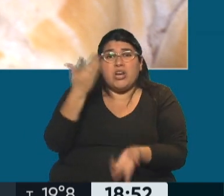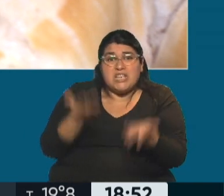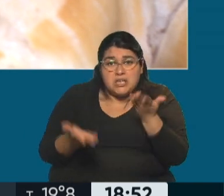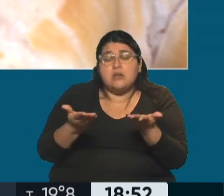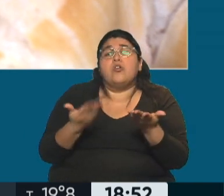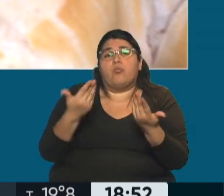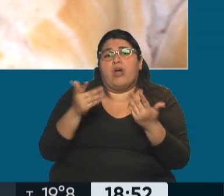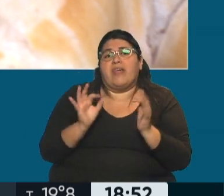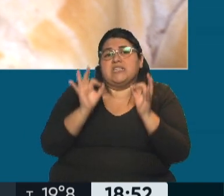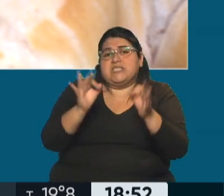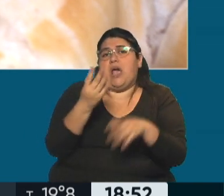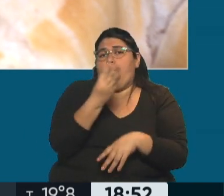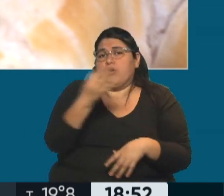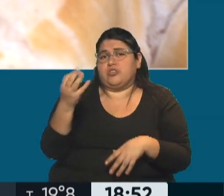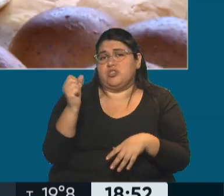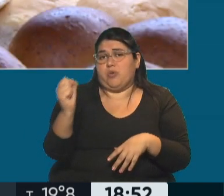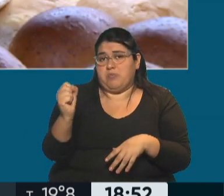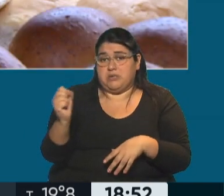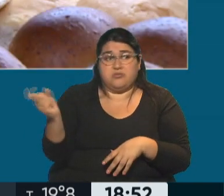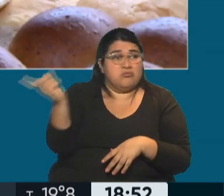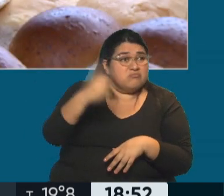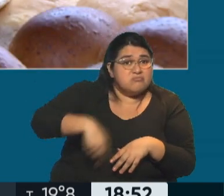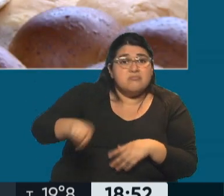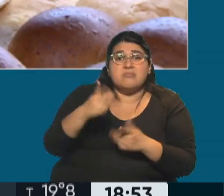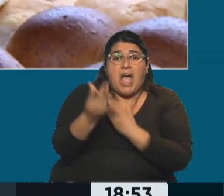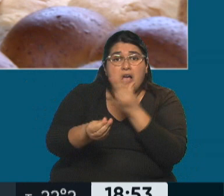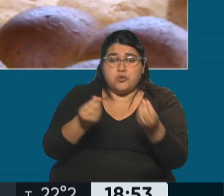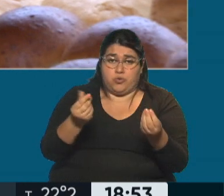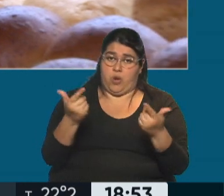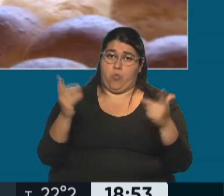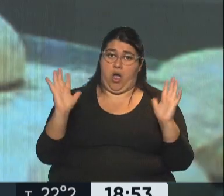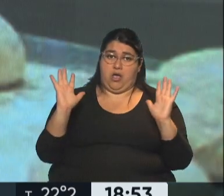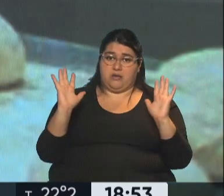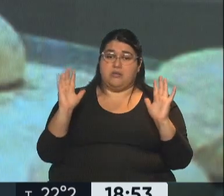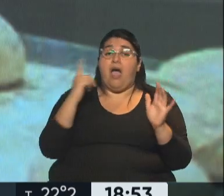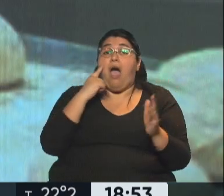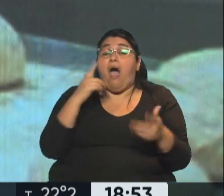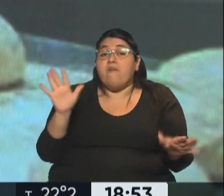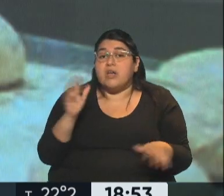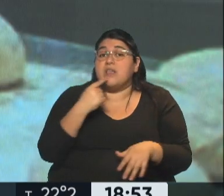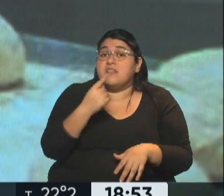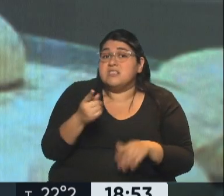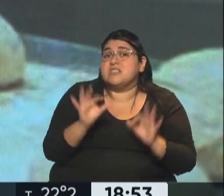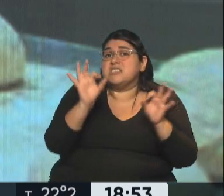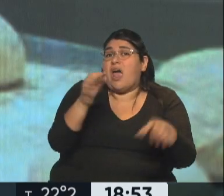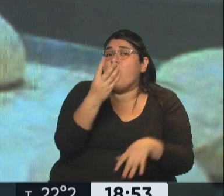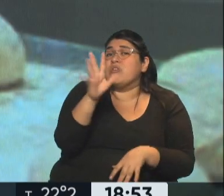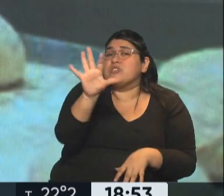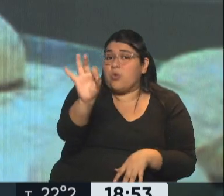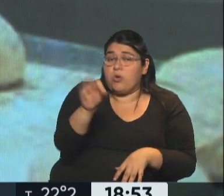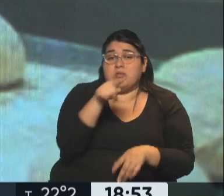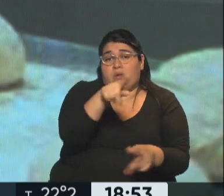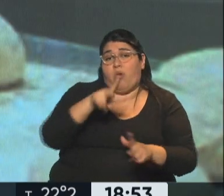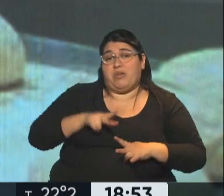los 400 pesos porque en ninguna se aplicaría este fondo estabilizado. Hay quienes dicen que podría llegar a 4.50 el pan, pero como vos